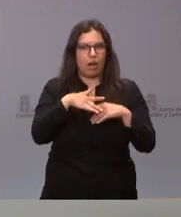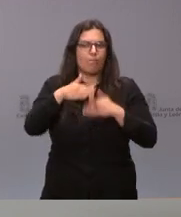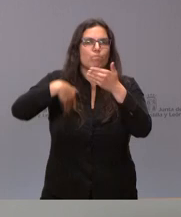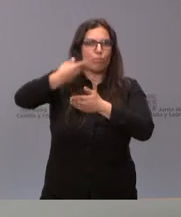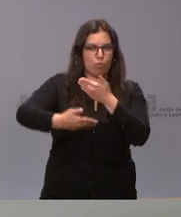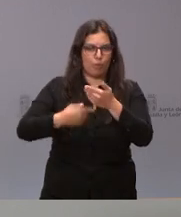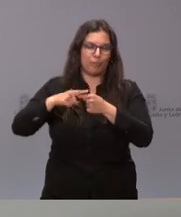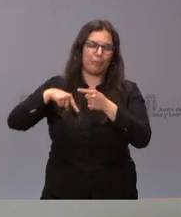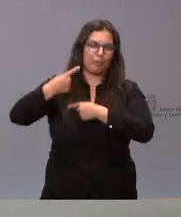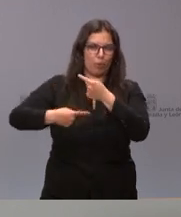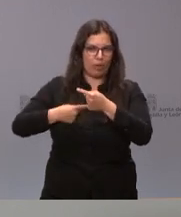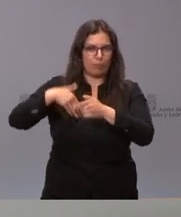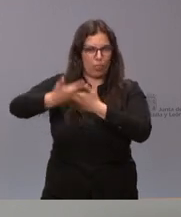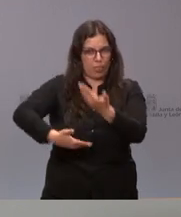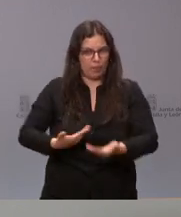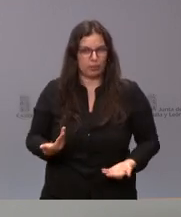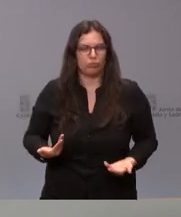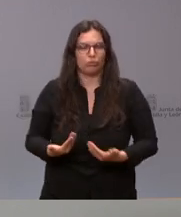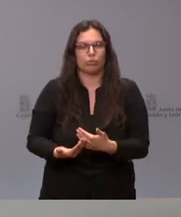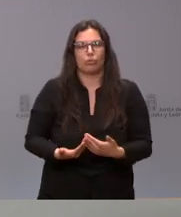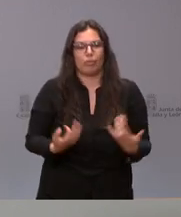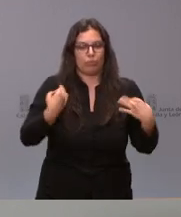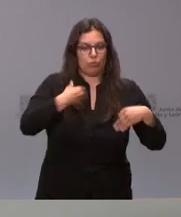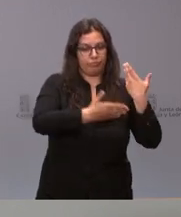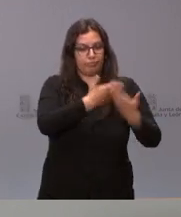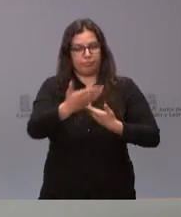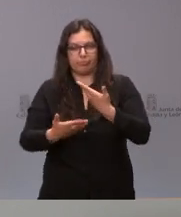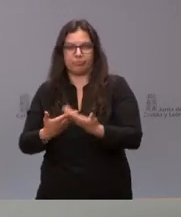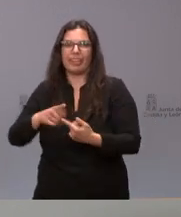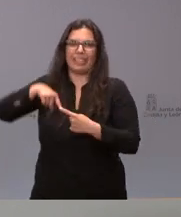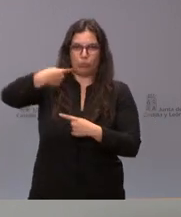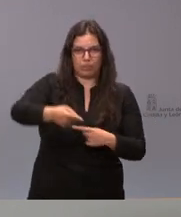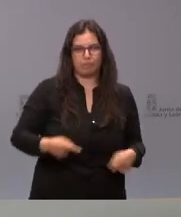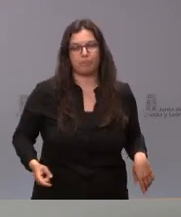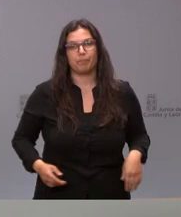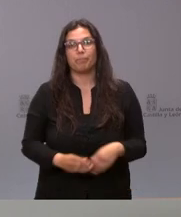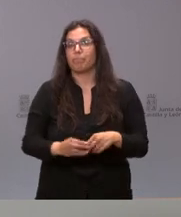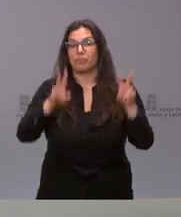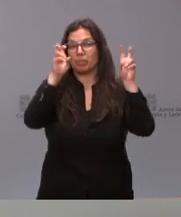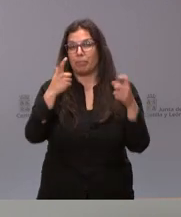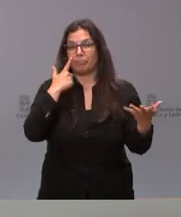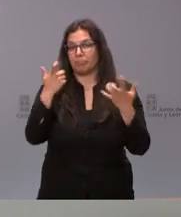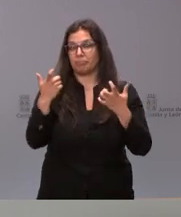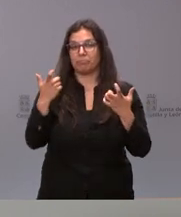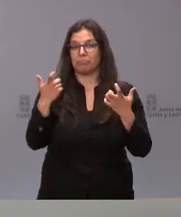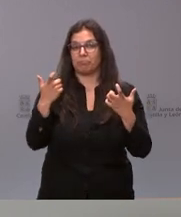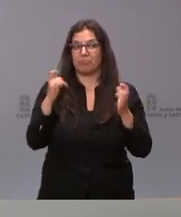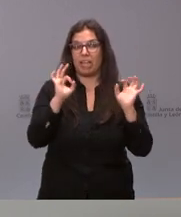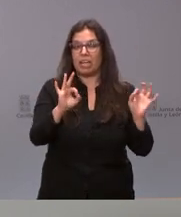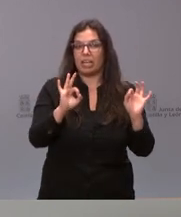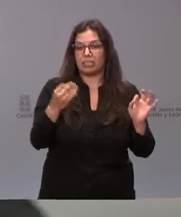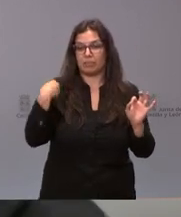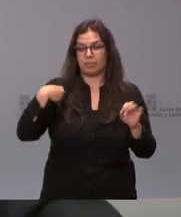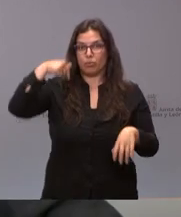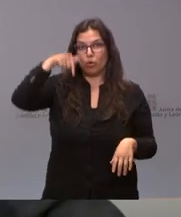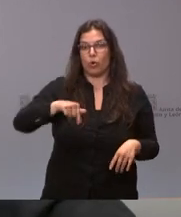a todo el procedimiento previo que hemos comentado. Estos son los asuntos más importantes de lo que